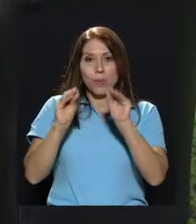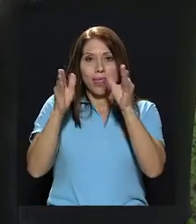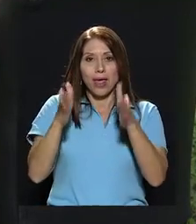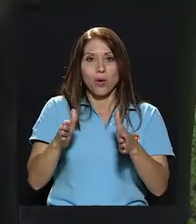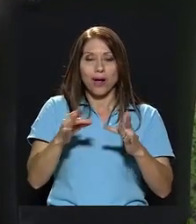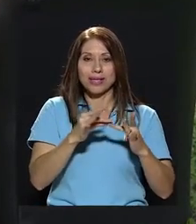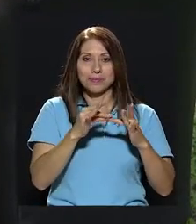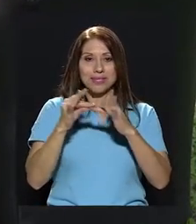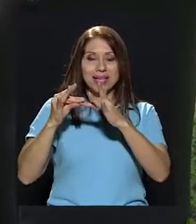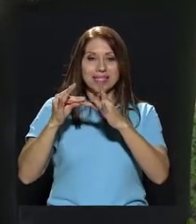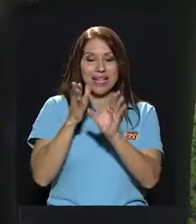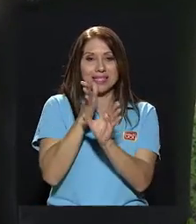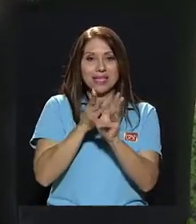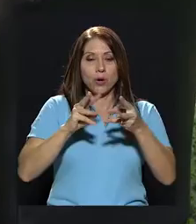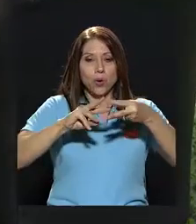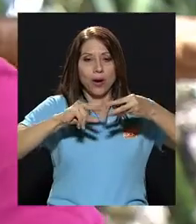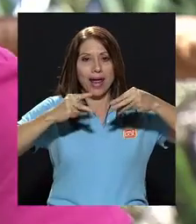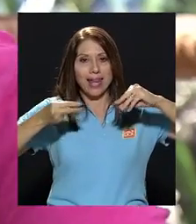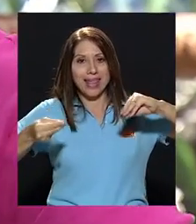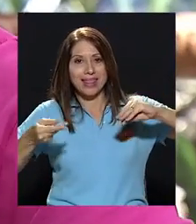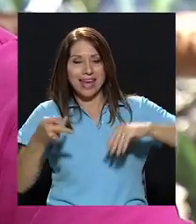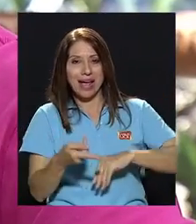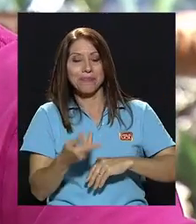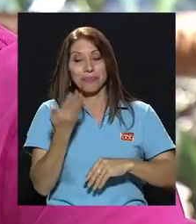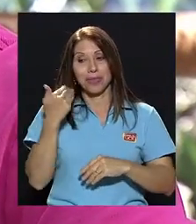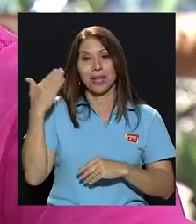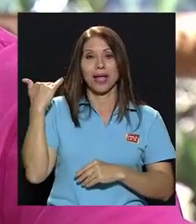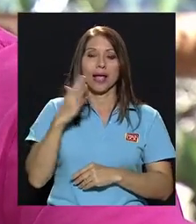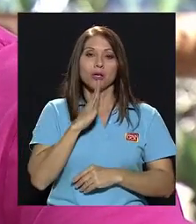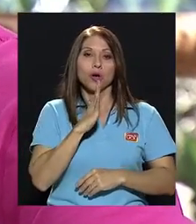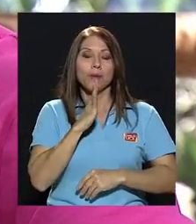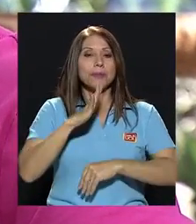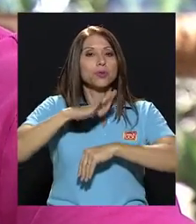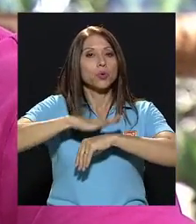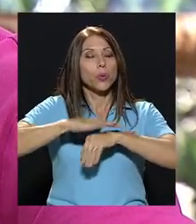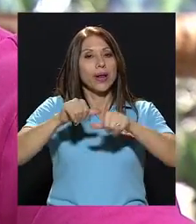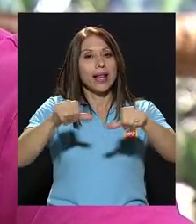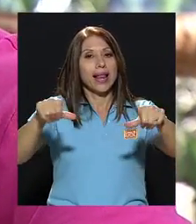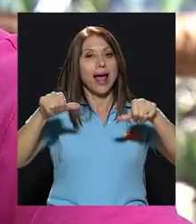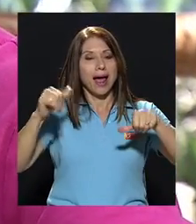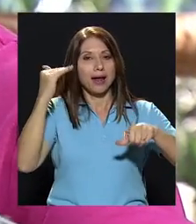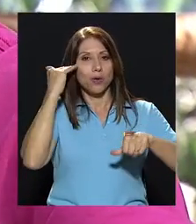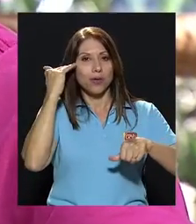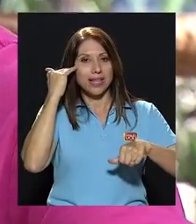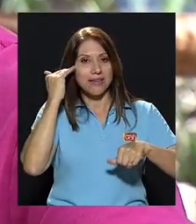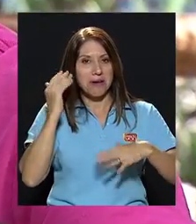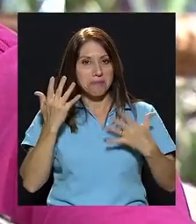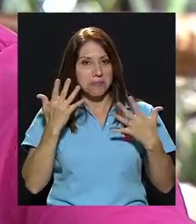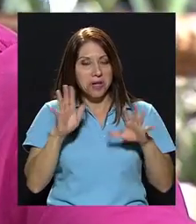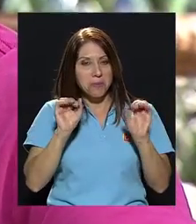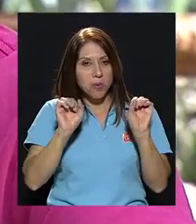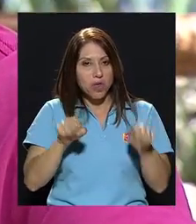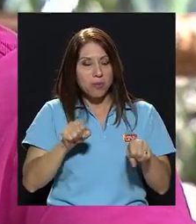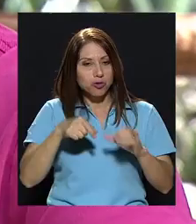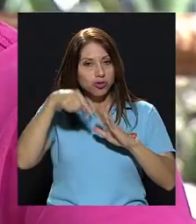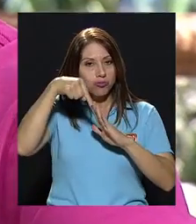psicogenética. Karina, en el bloque anterior conversamos del área cognitiva y lo pudimos desarrollar. ¿Qué